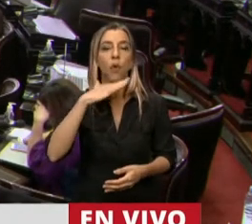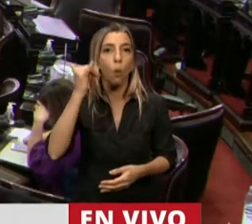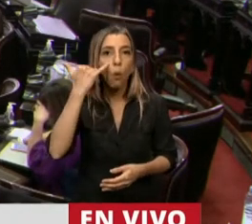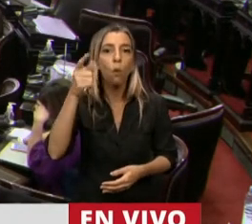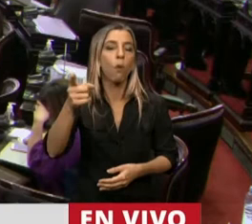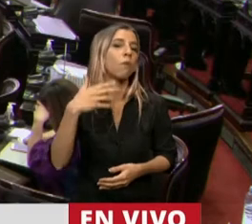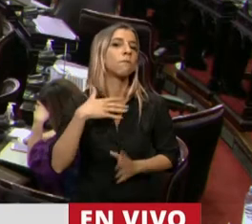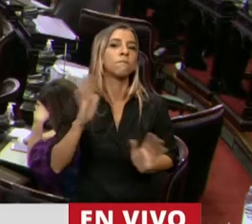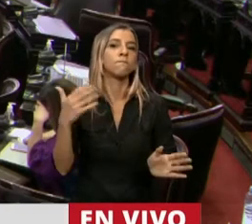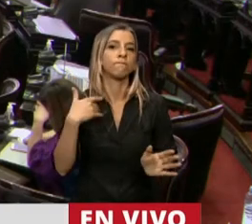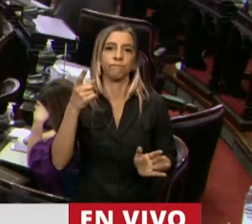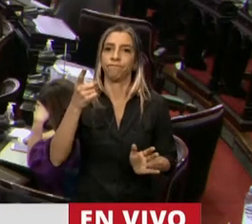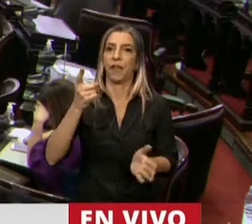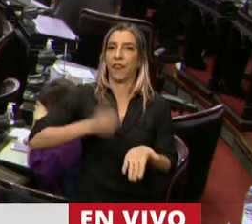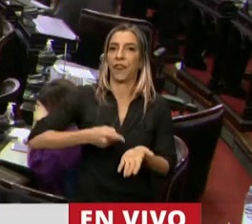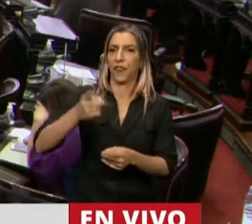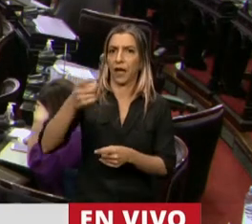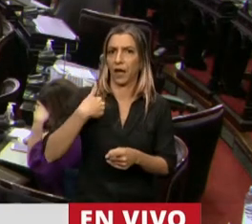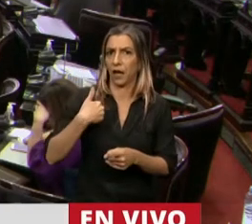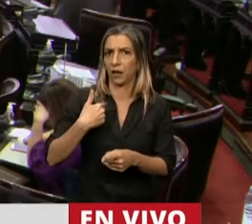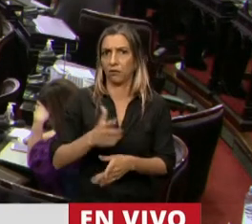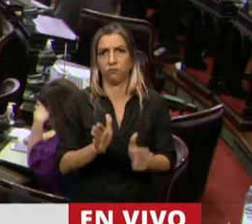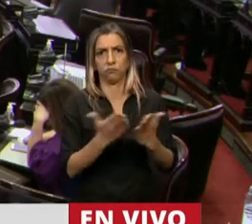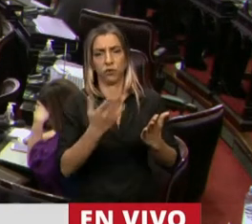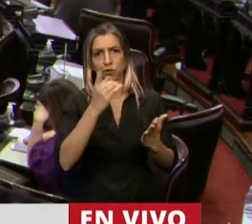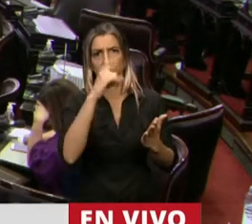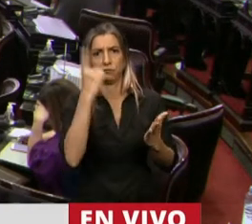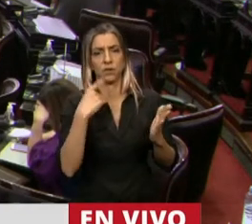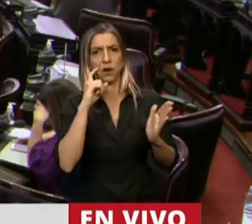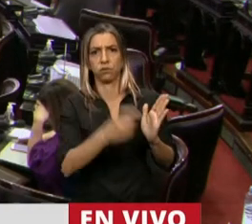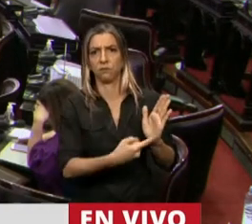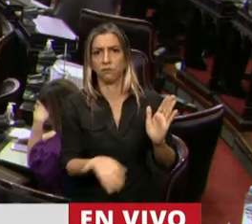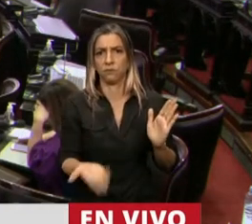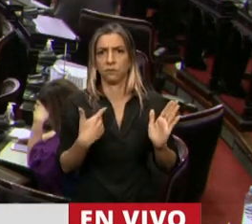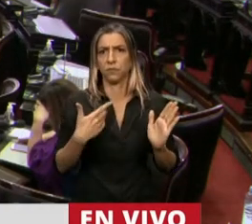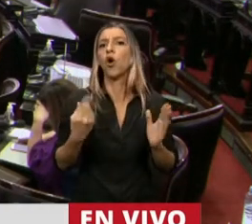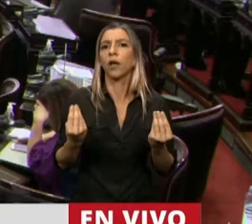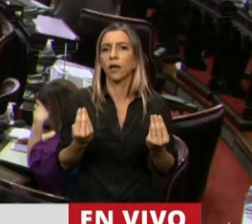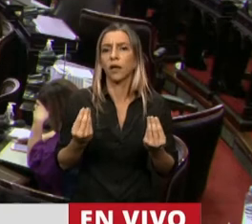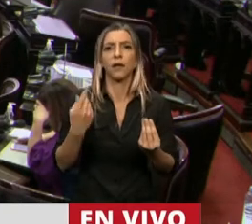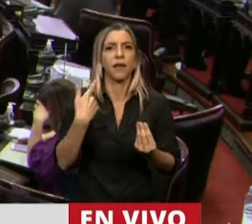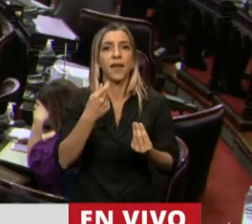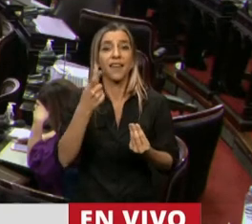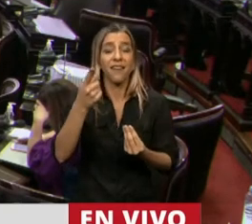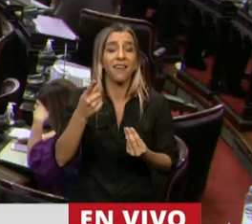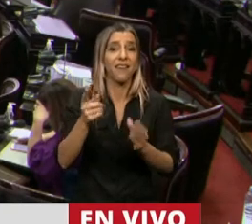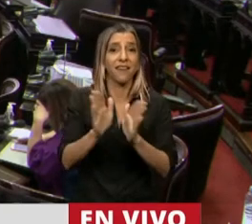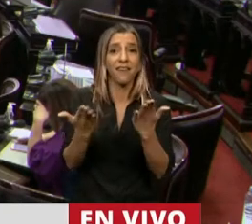establecido en la Constitución Nacional cuáles facultades para modificar el Código Penal son exclusivas de este